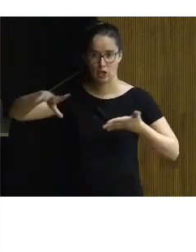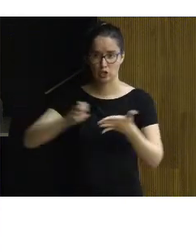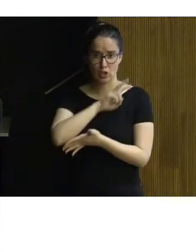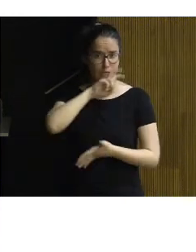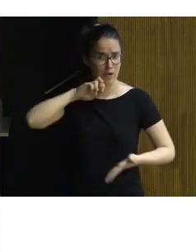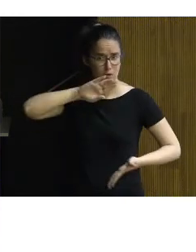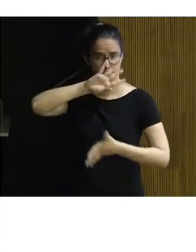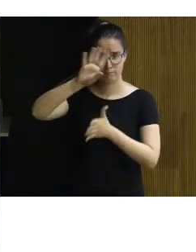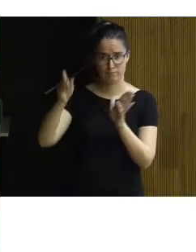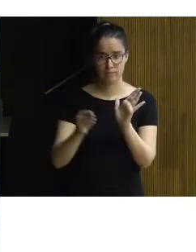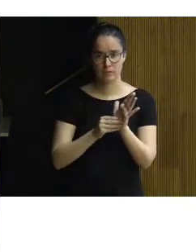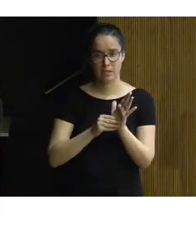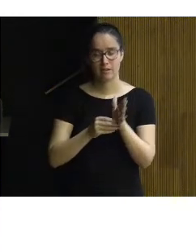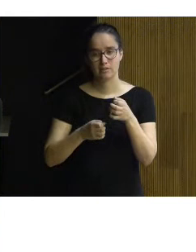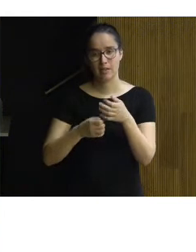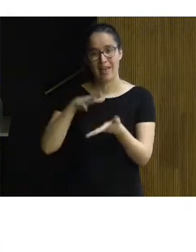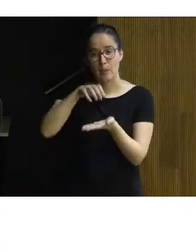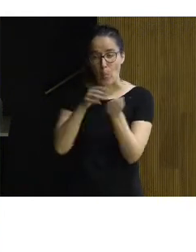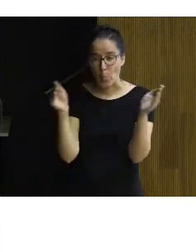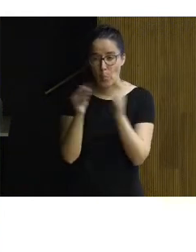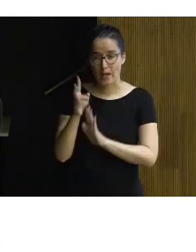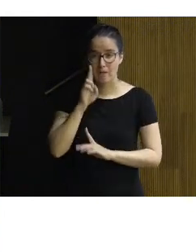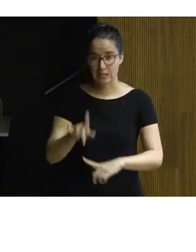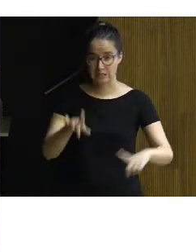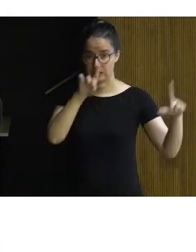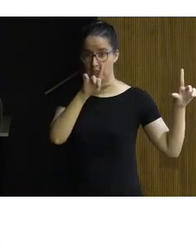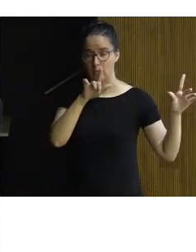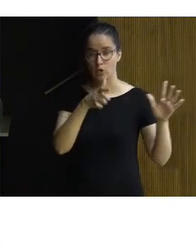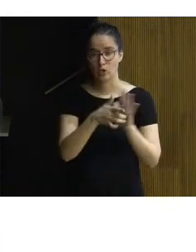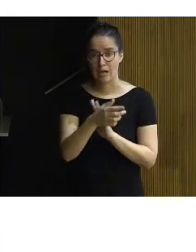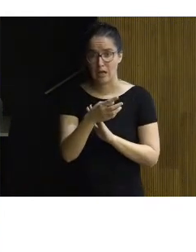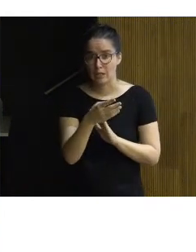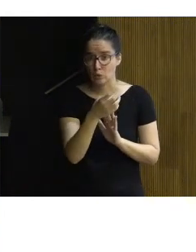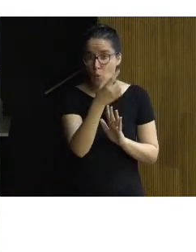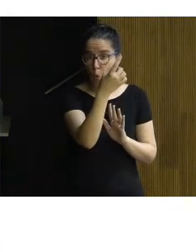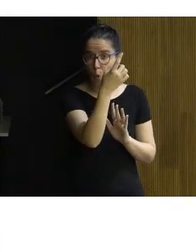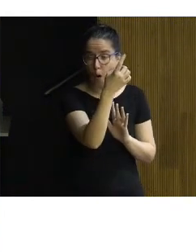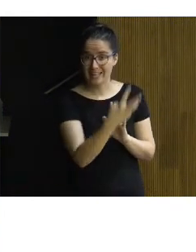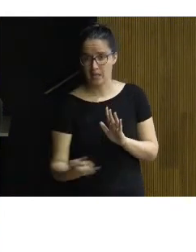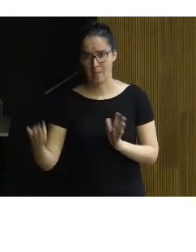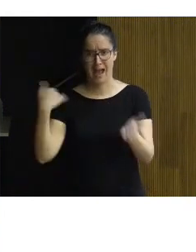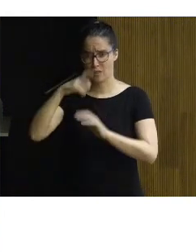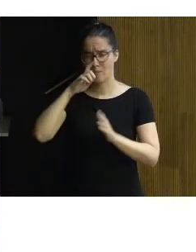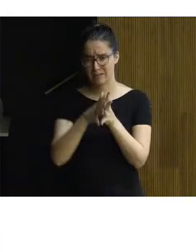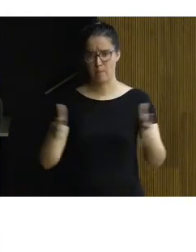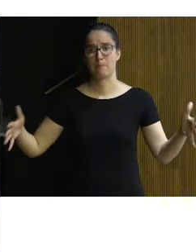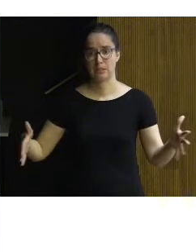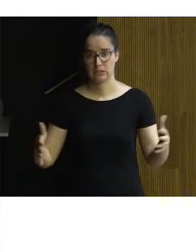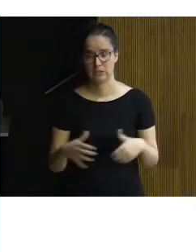recogen en este edificio tan chiquitito que veis aquí pero que es una tercera parte de lo que fue en su día ¿vale?